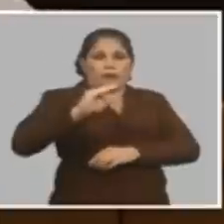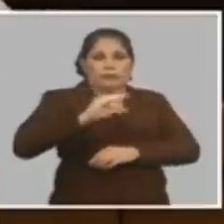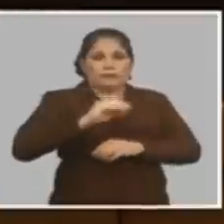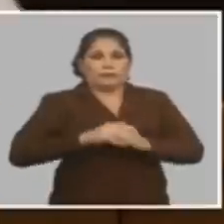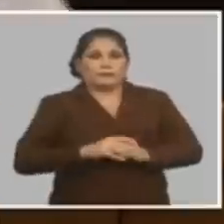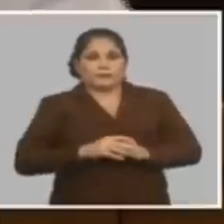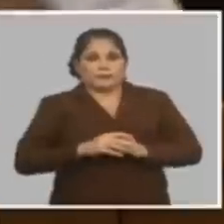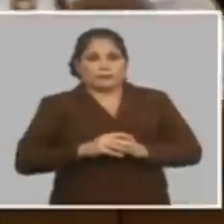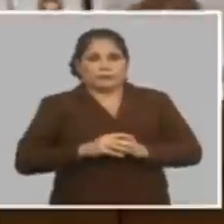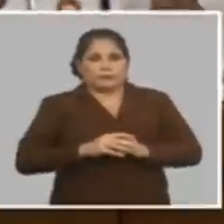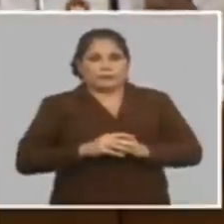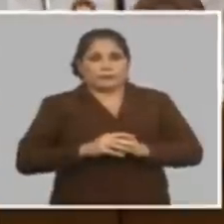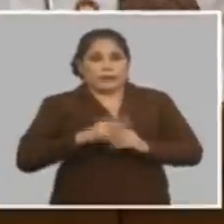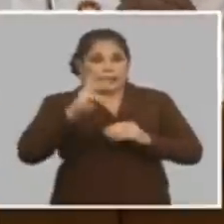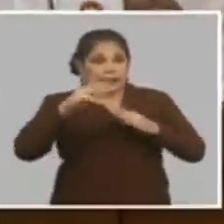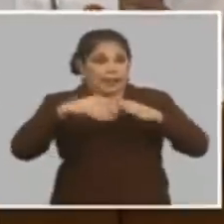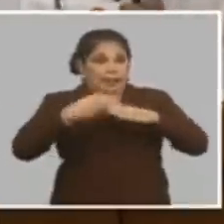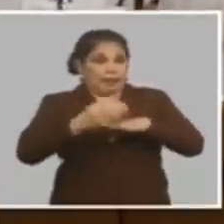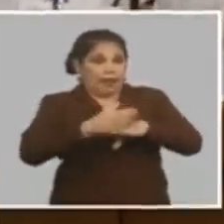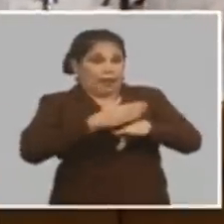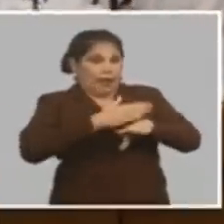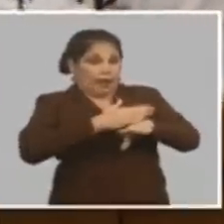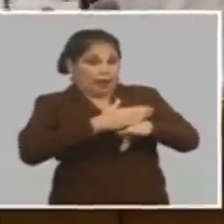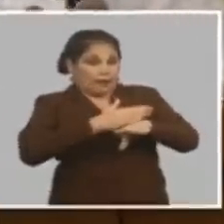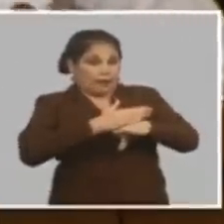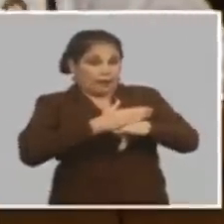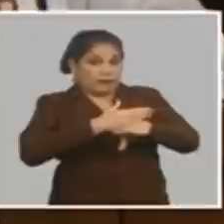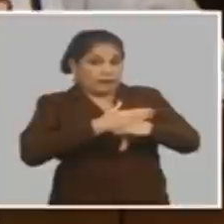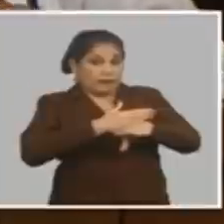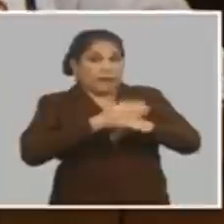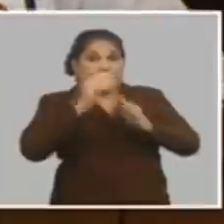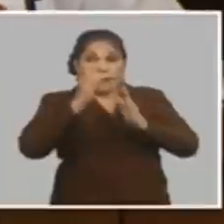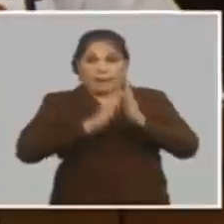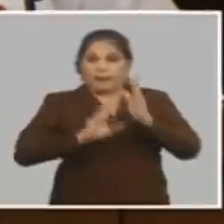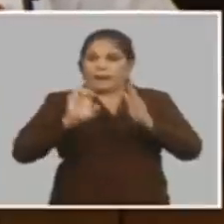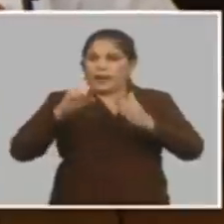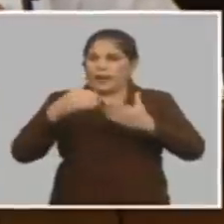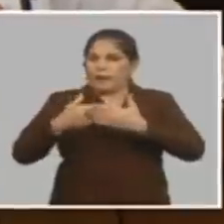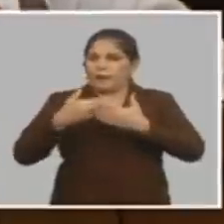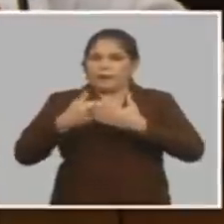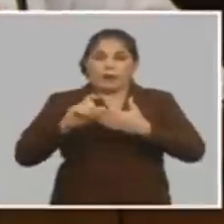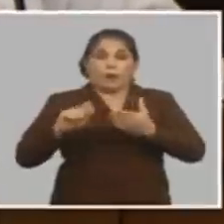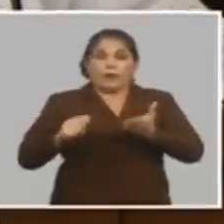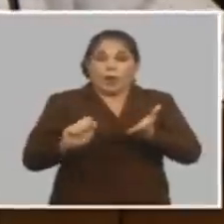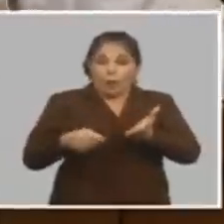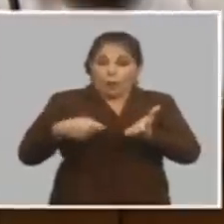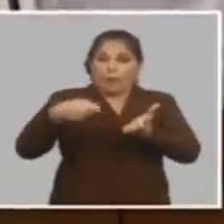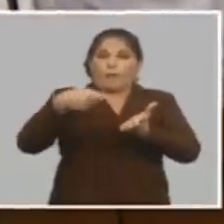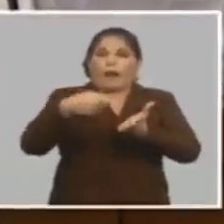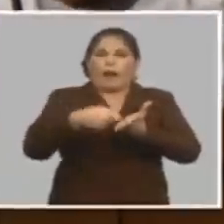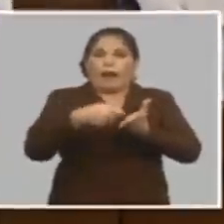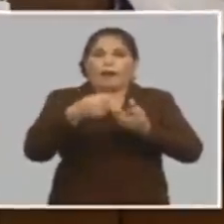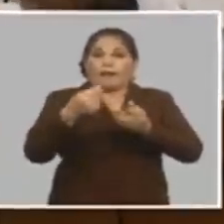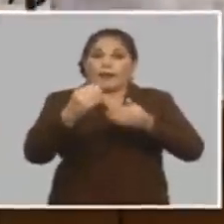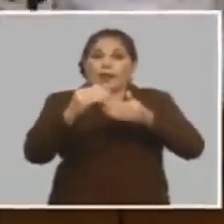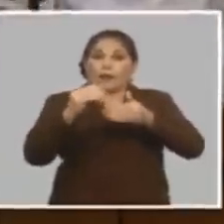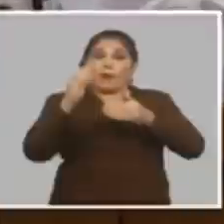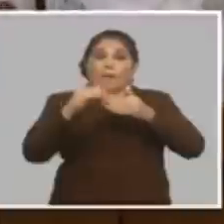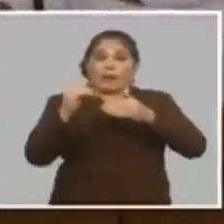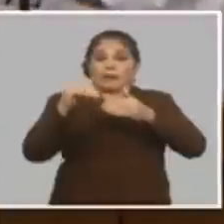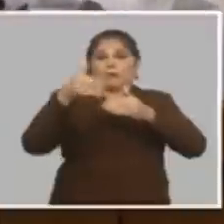en los últimos tres días del mes anterior la empresa tiene que pagar un anticipo